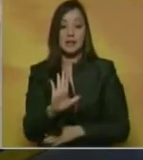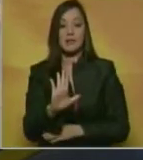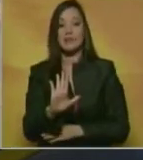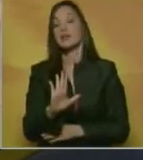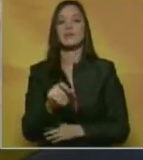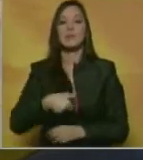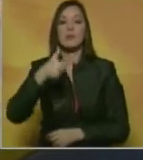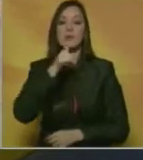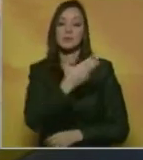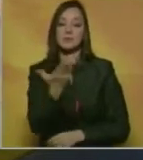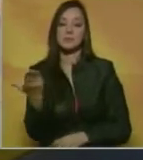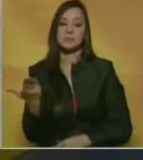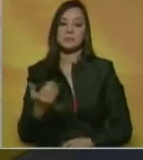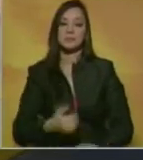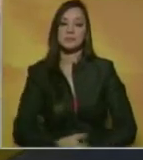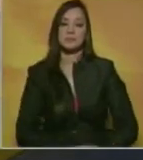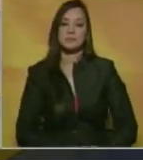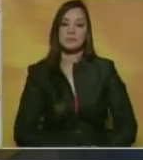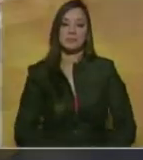regreso más información para ustedes.